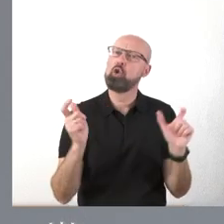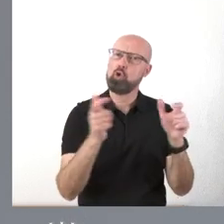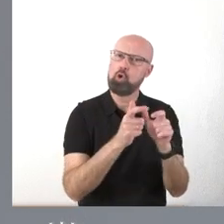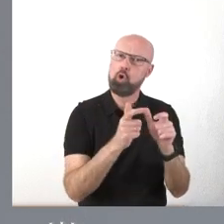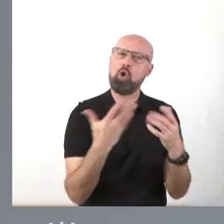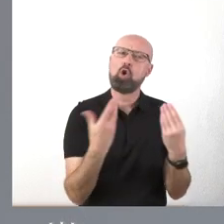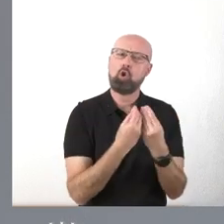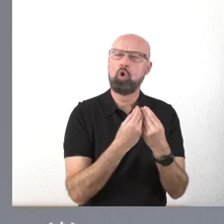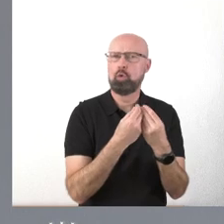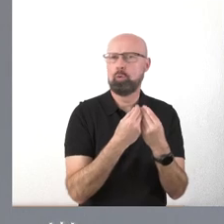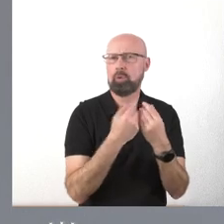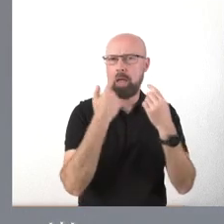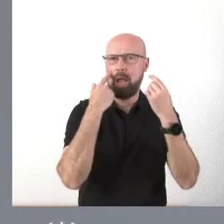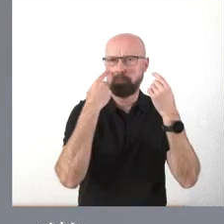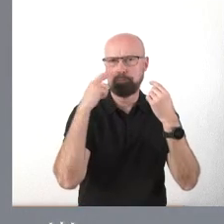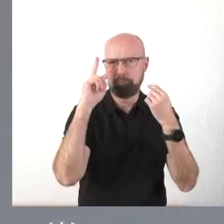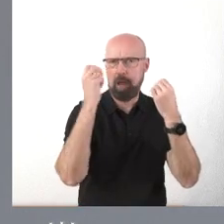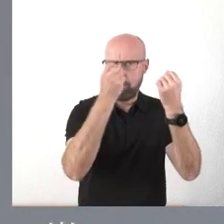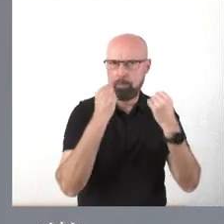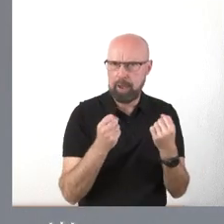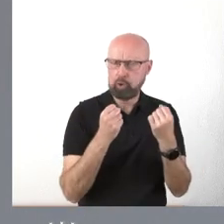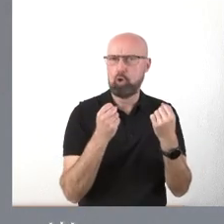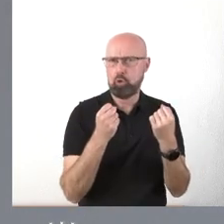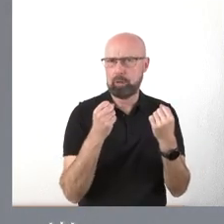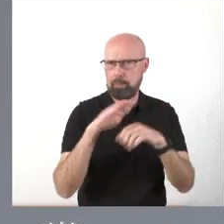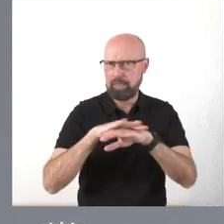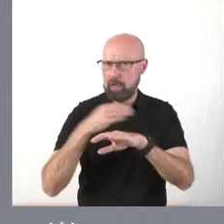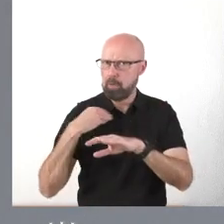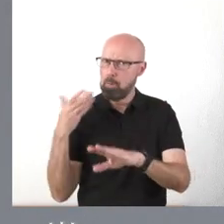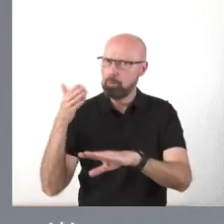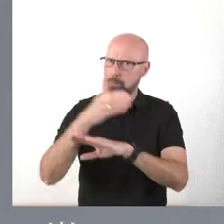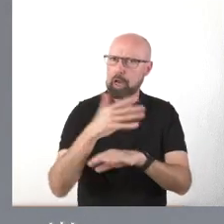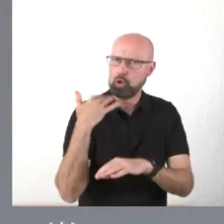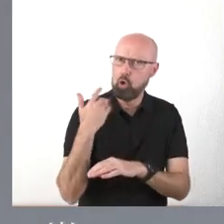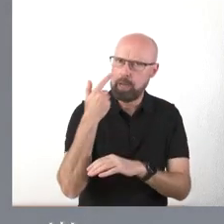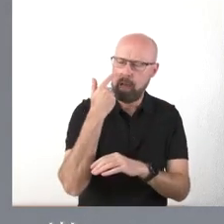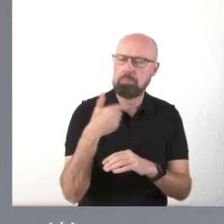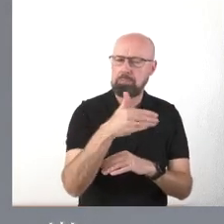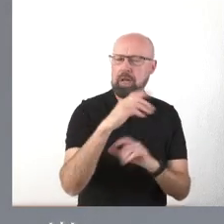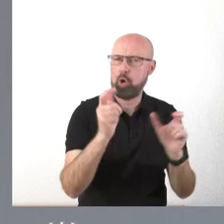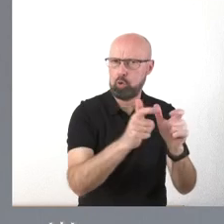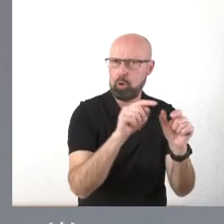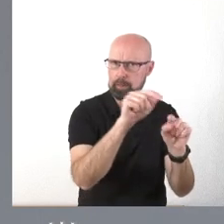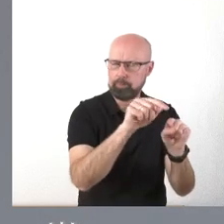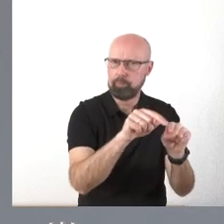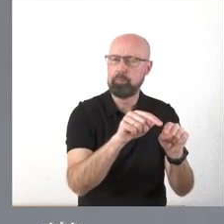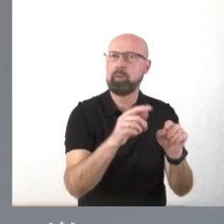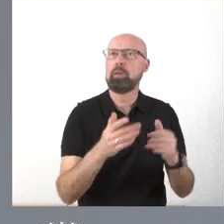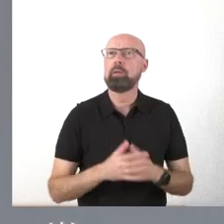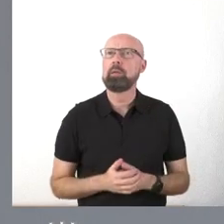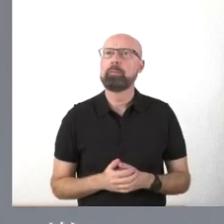expertos del Ministerio en Soria. Y nuestro planteamiento es este,